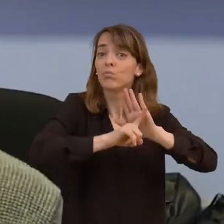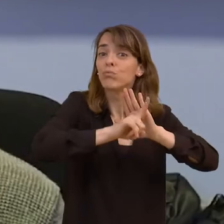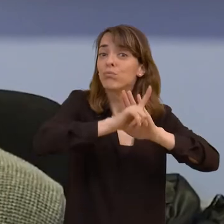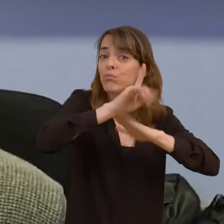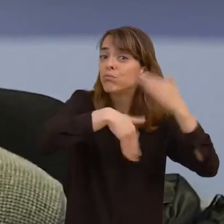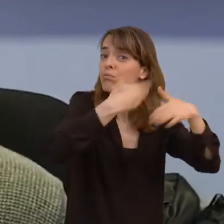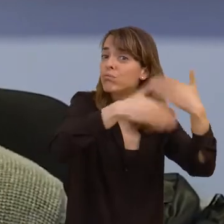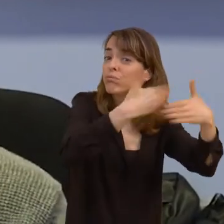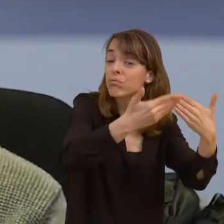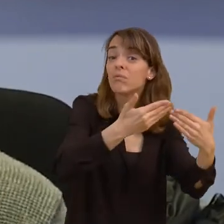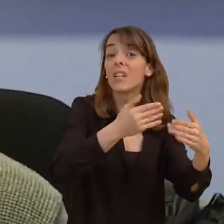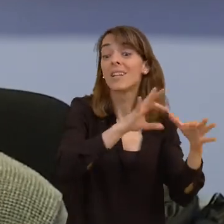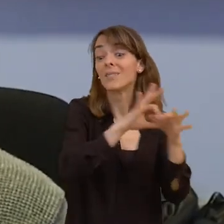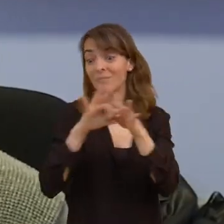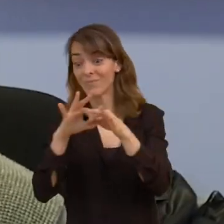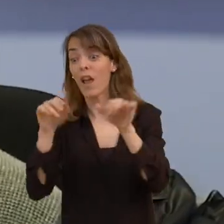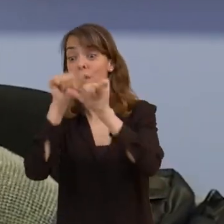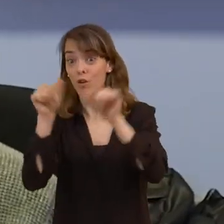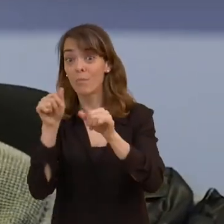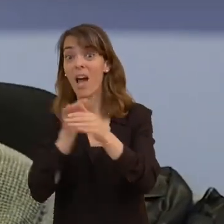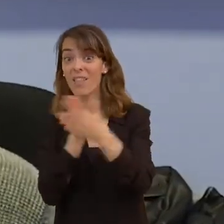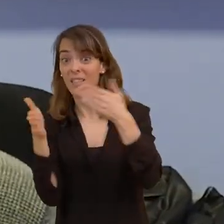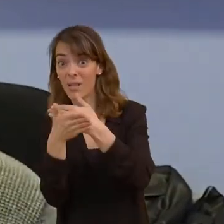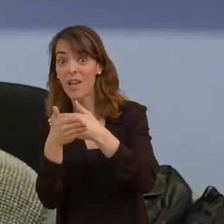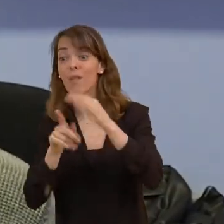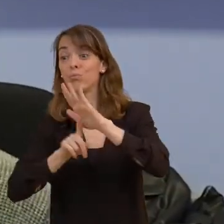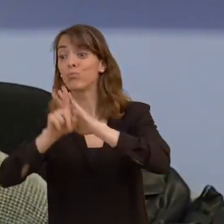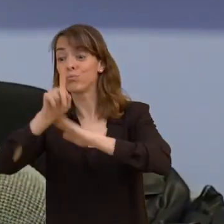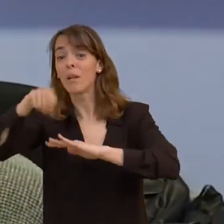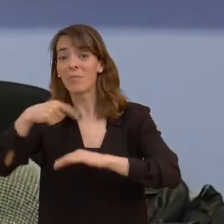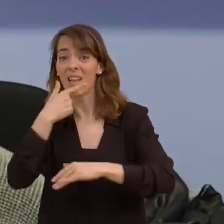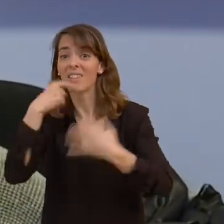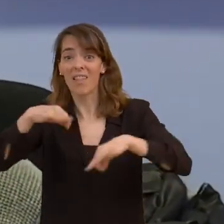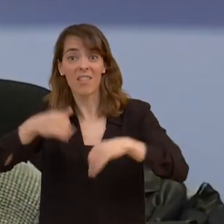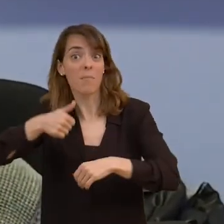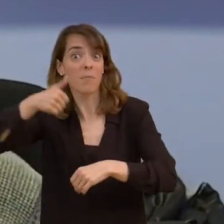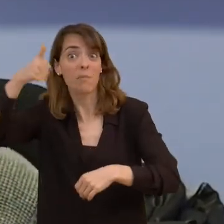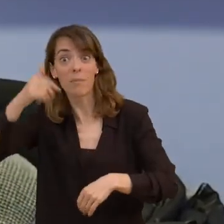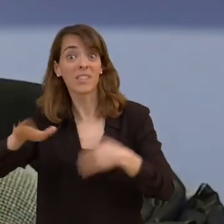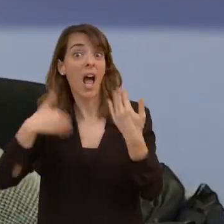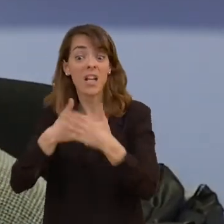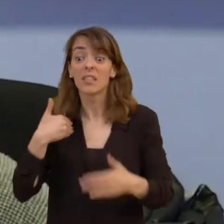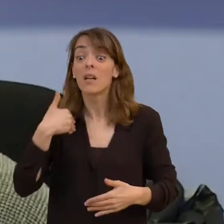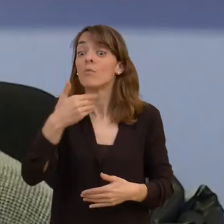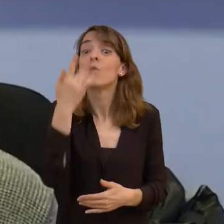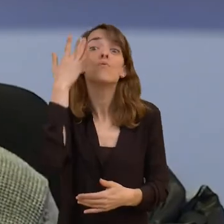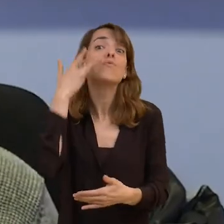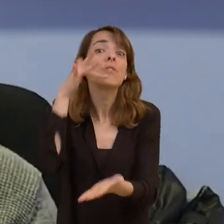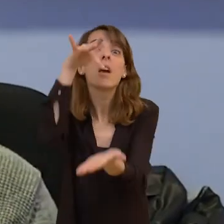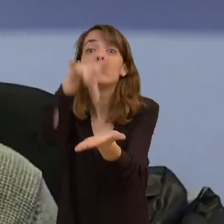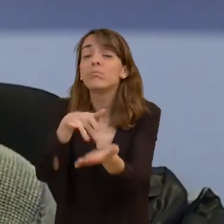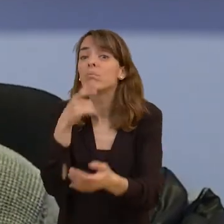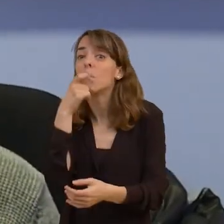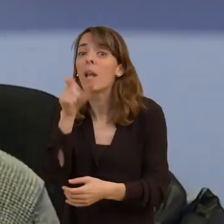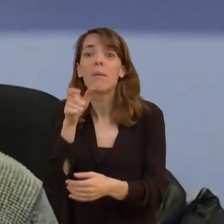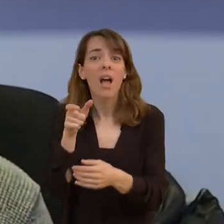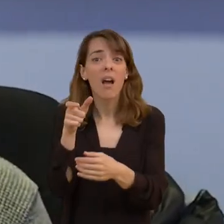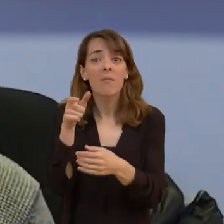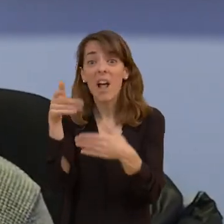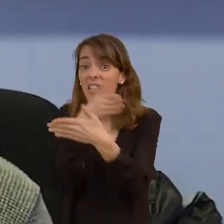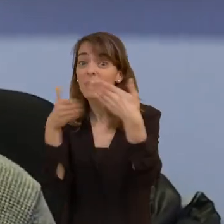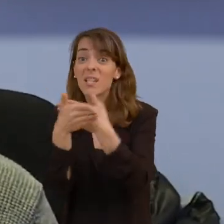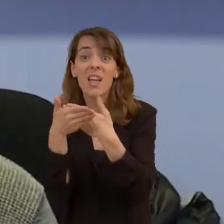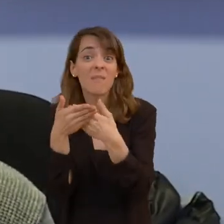ir evolucionando y con ello también las normas de accesibilidad serán mucho más sencillas y seguramente lleguemos un día en que la accesibilidad lo que es la palabra